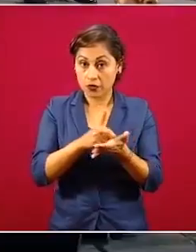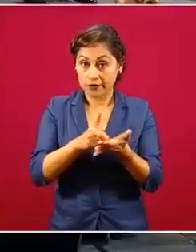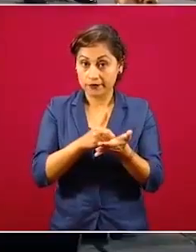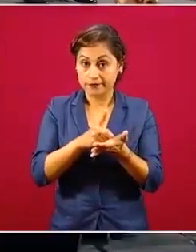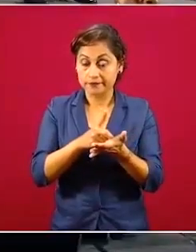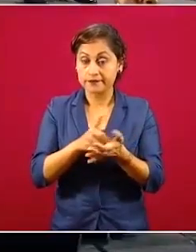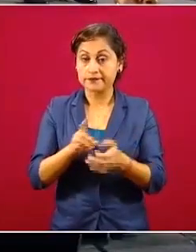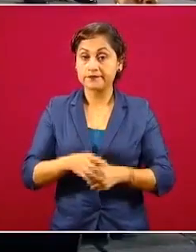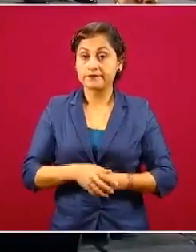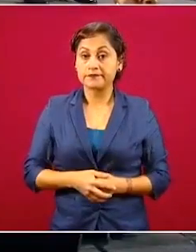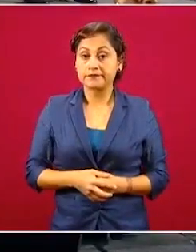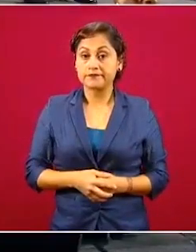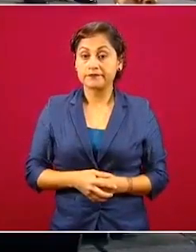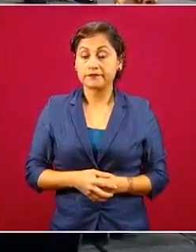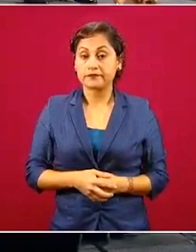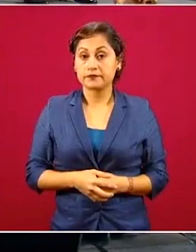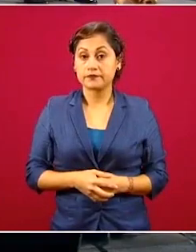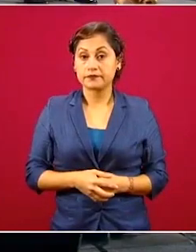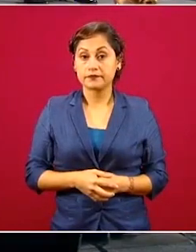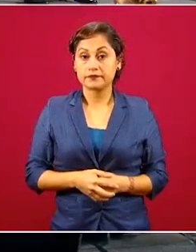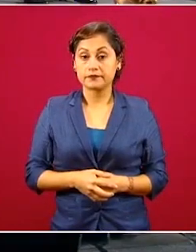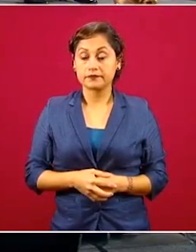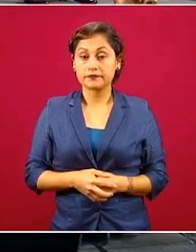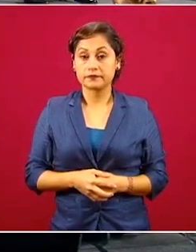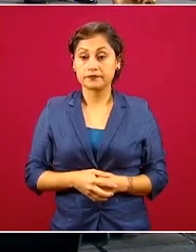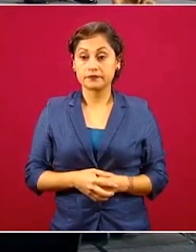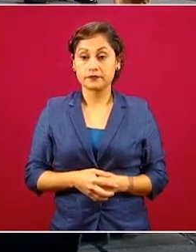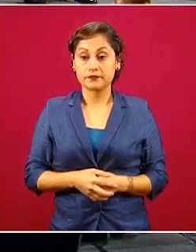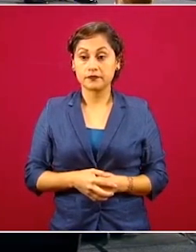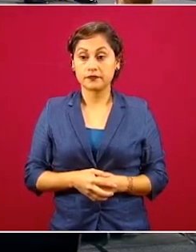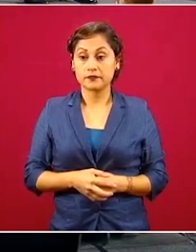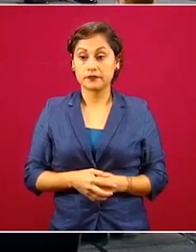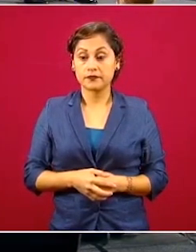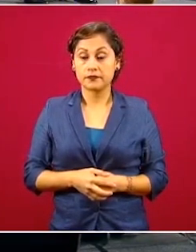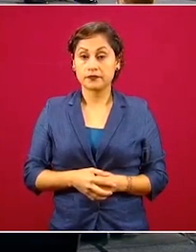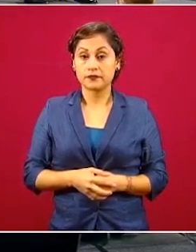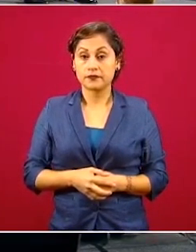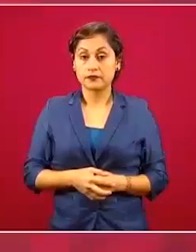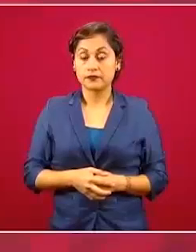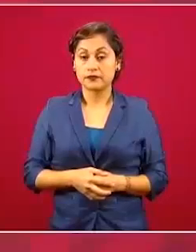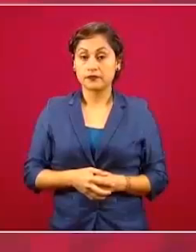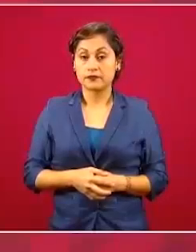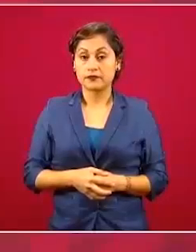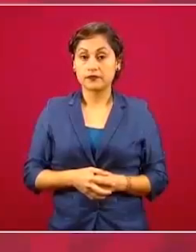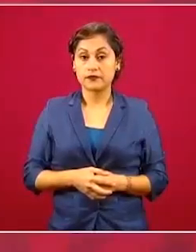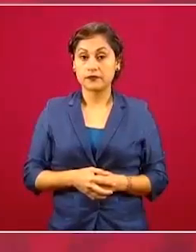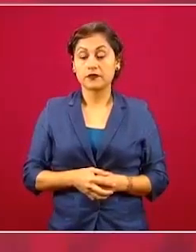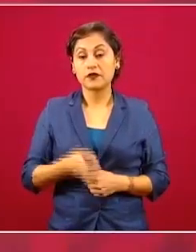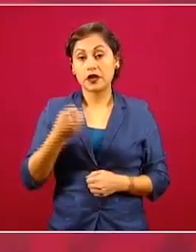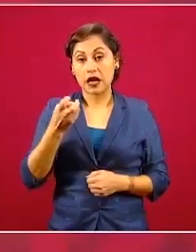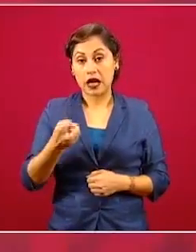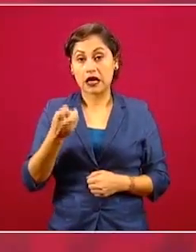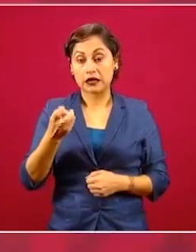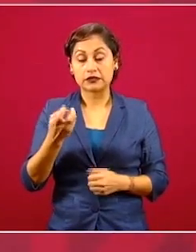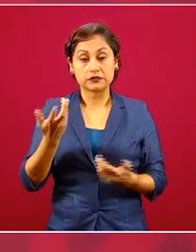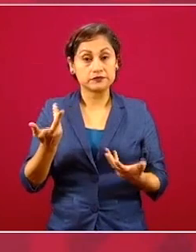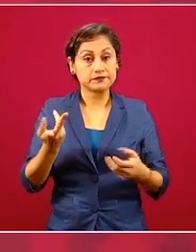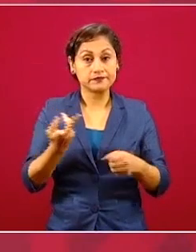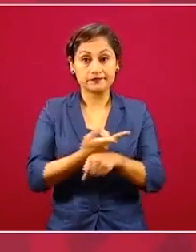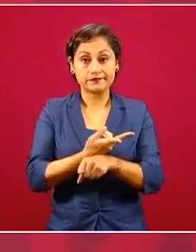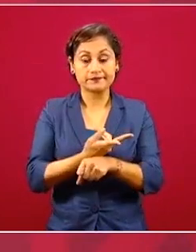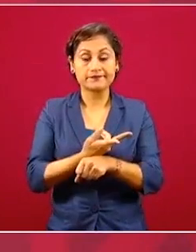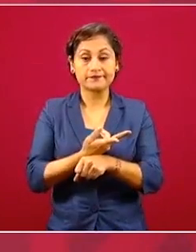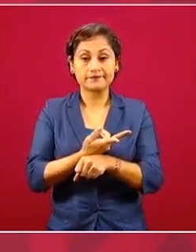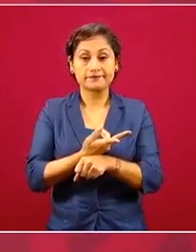y bueno, ese hecho es una prueba de que